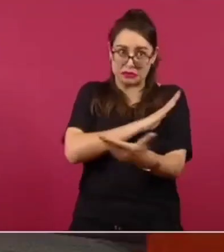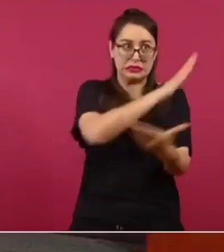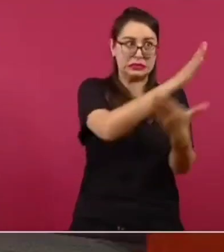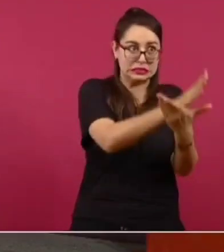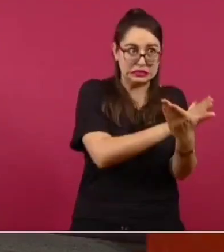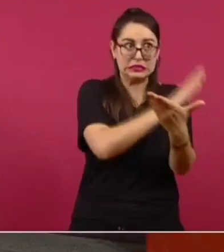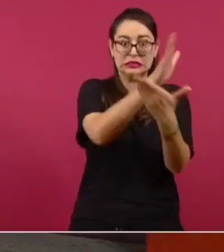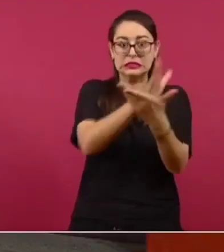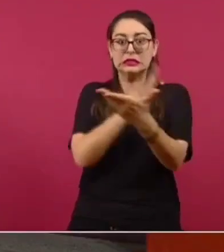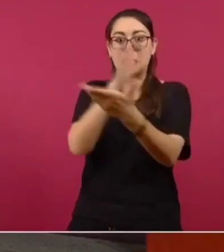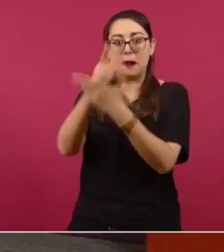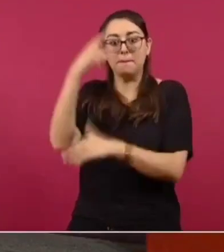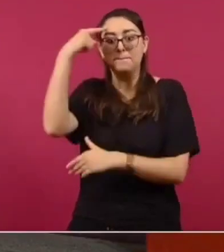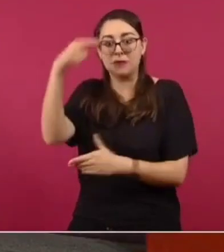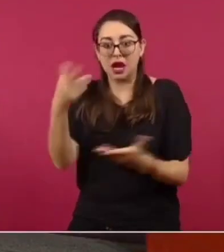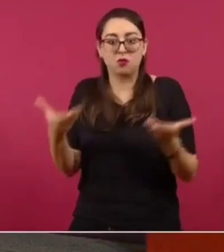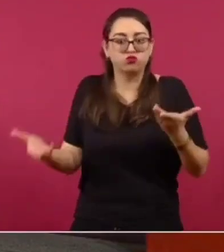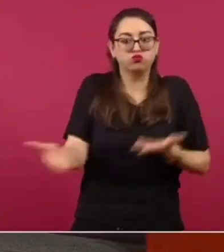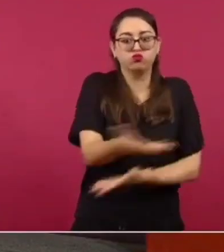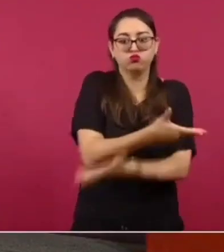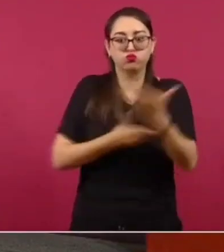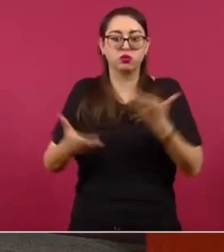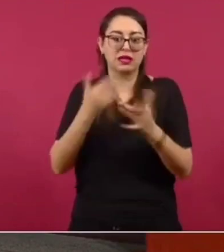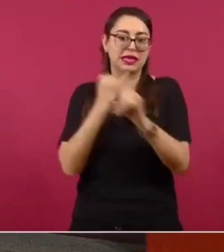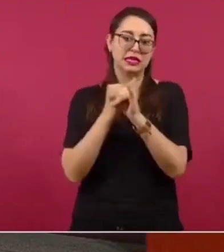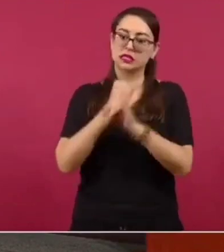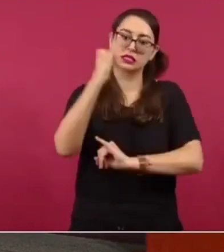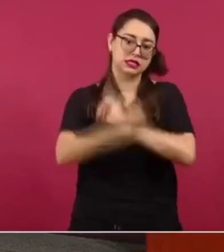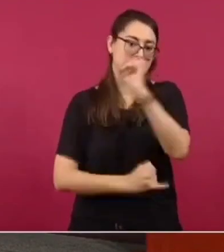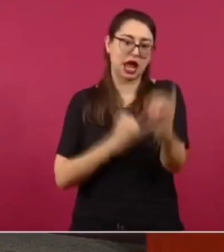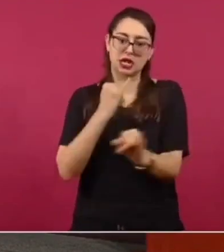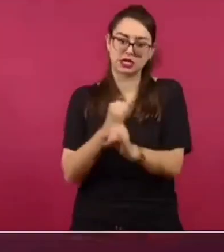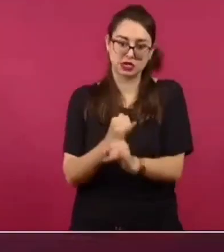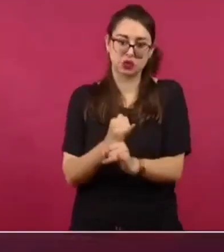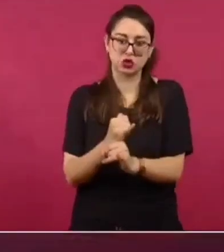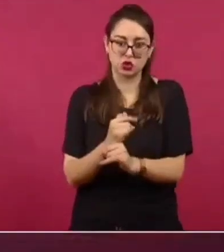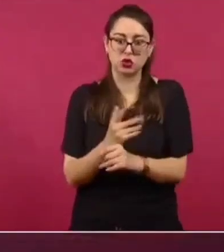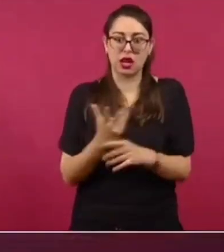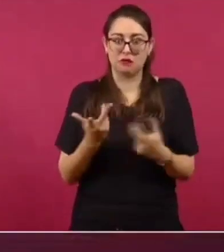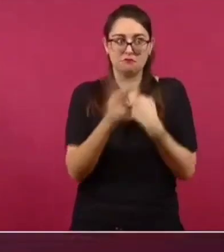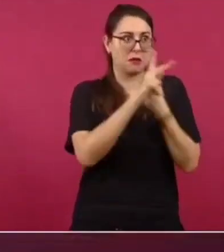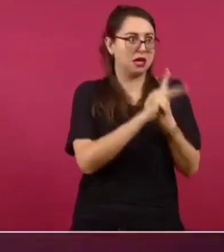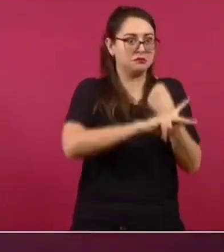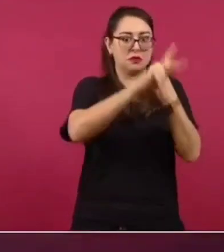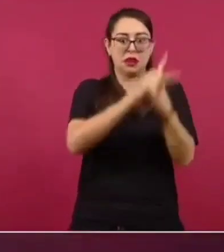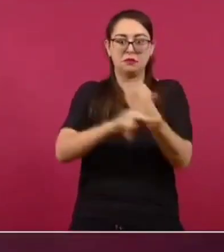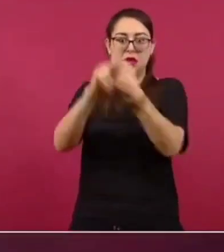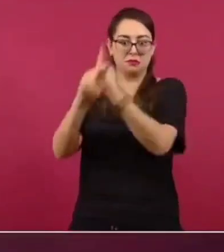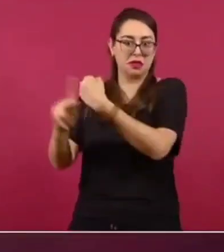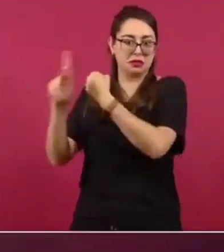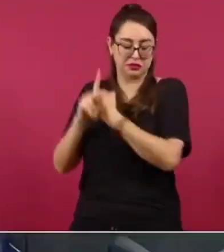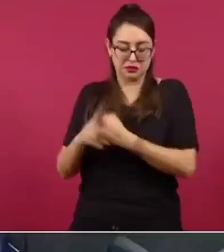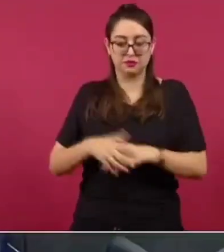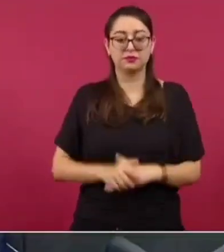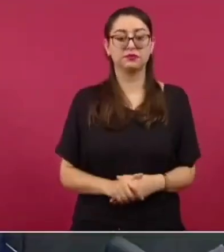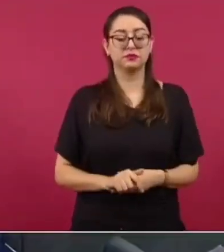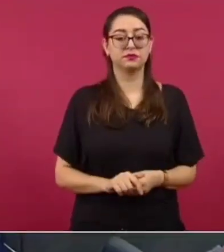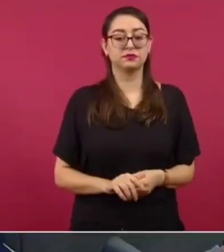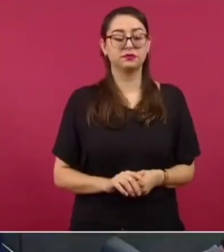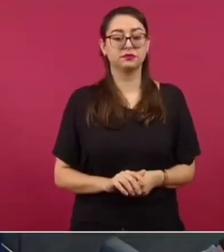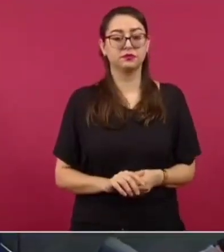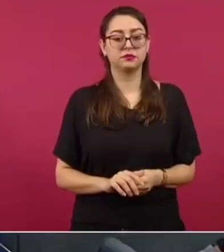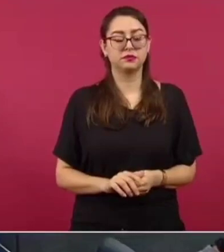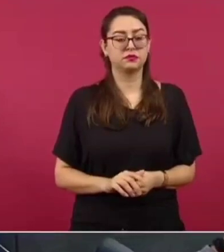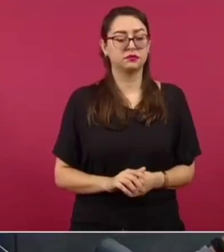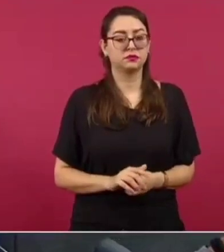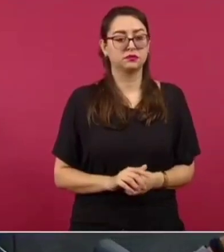estos mecanismos de cooperación que muchas veces son multilaterales y en otras bilaterales. ¿Algún viaje, secretario,